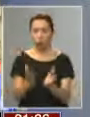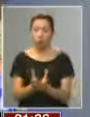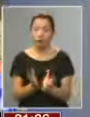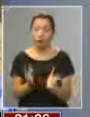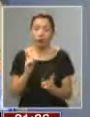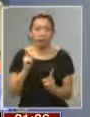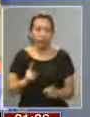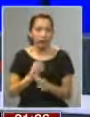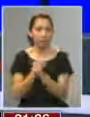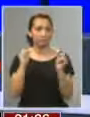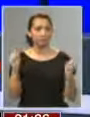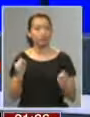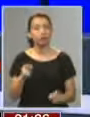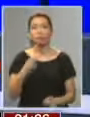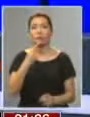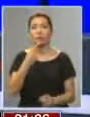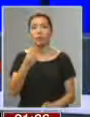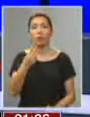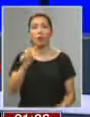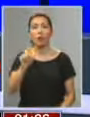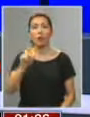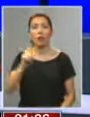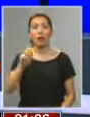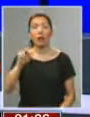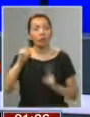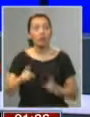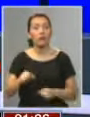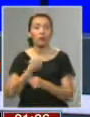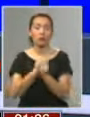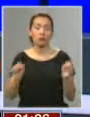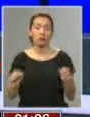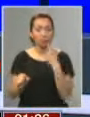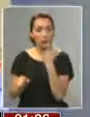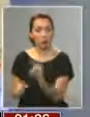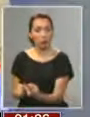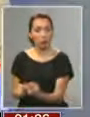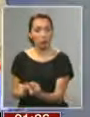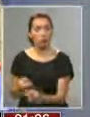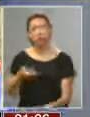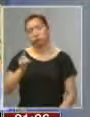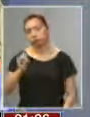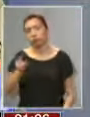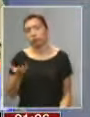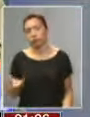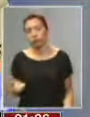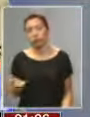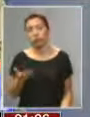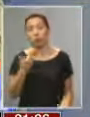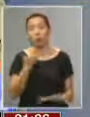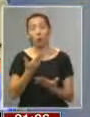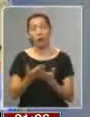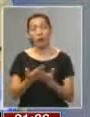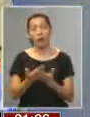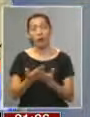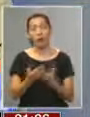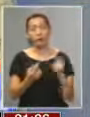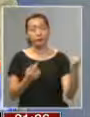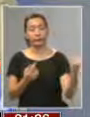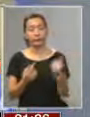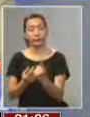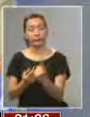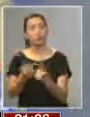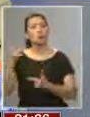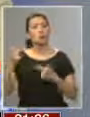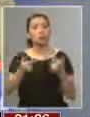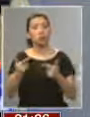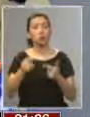hacerlo. Y usted señala que Ignacio Boca debió haber renunciado cuando Orrego perdió. Cuando usted llega, la política se hacía.